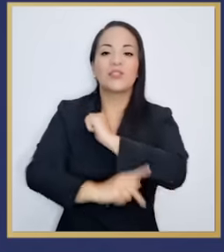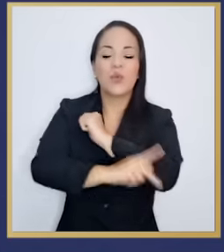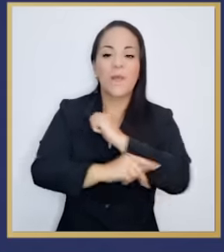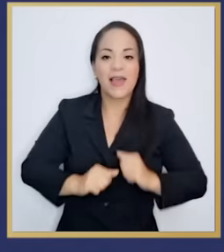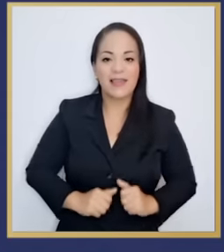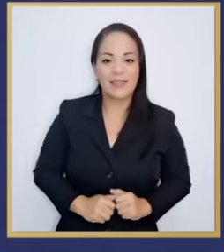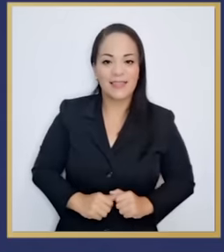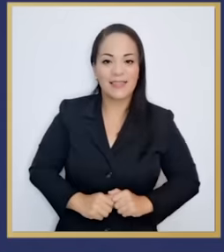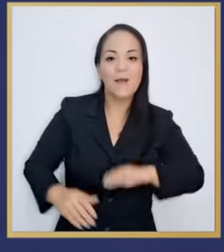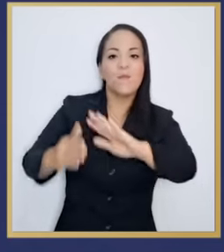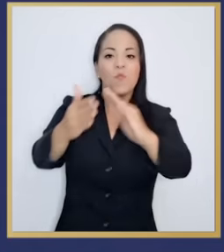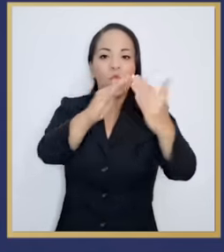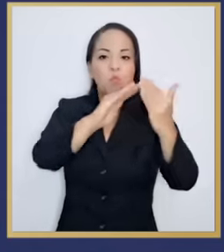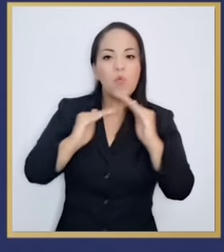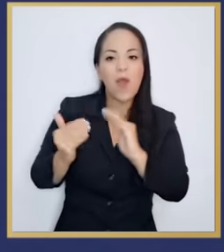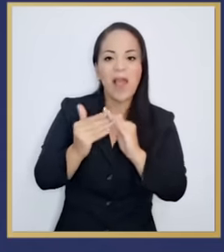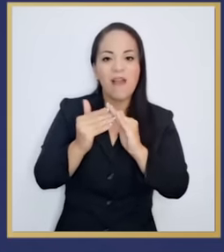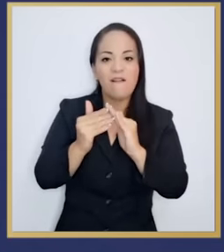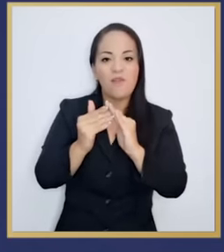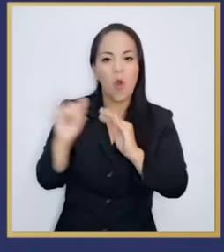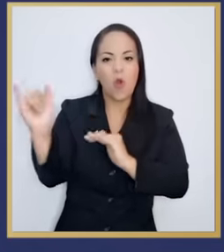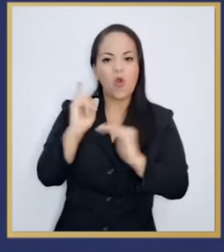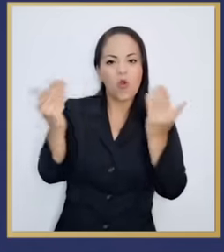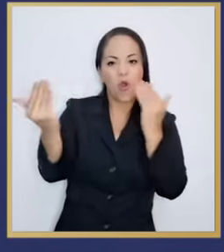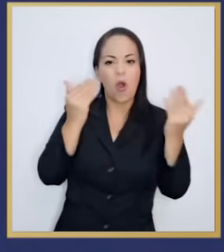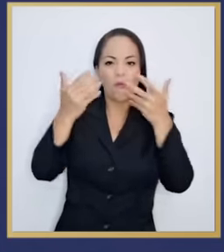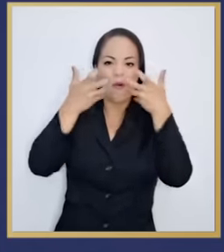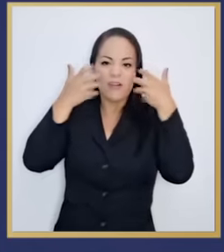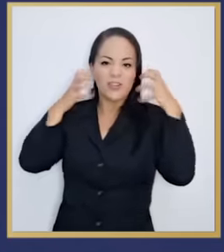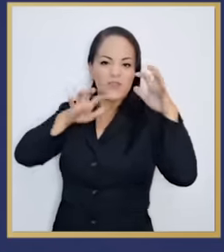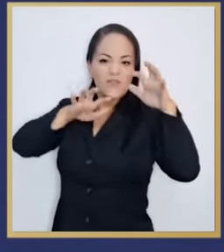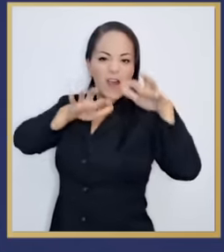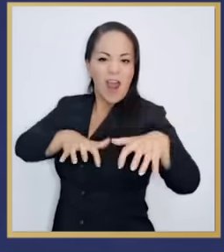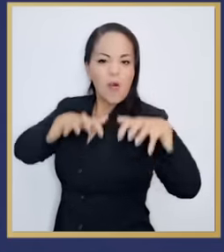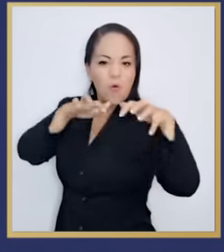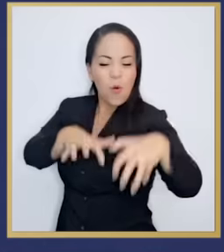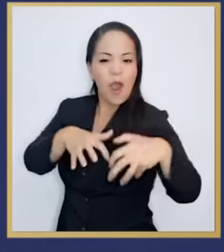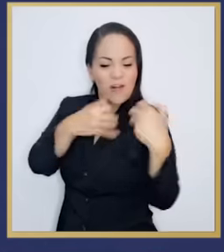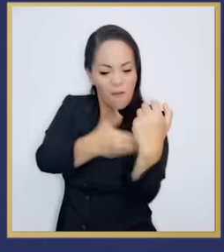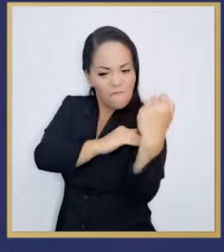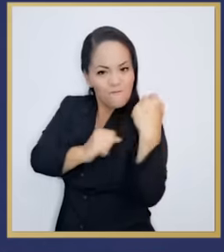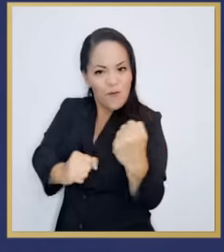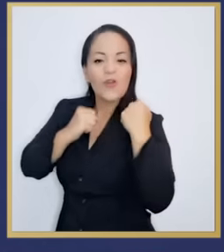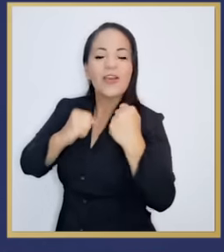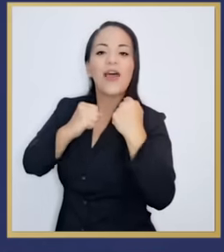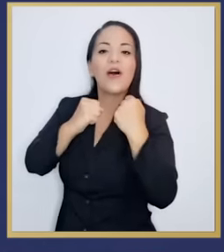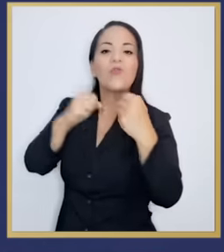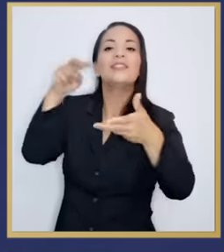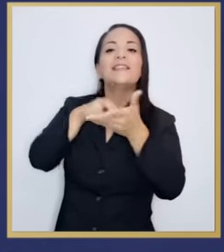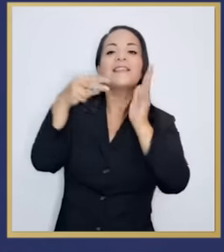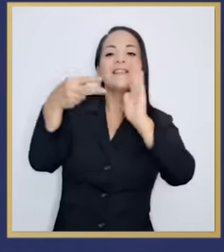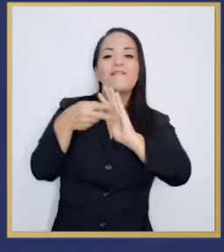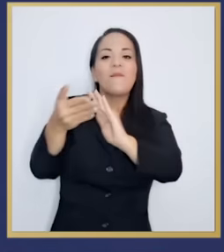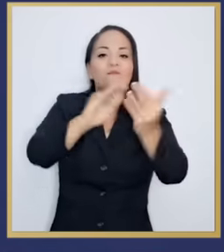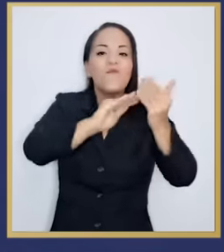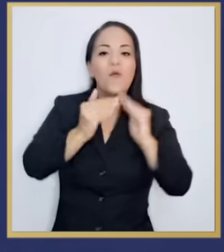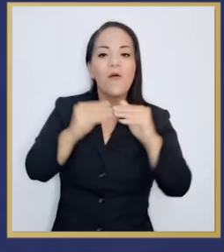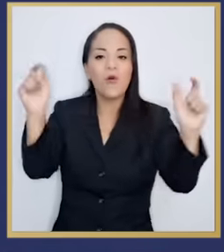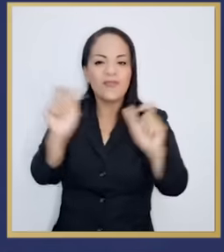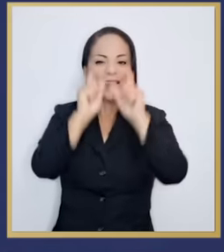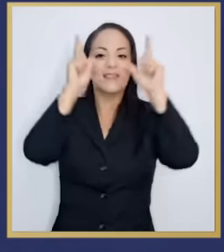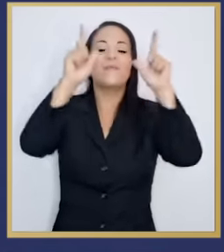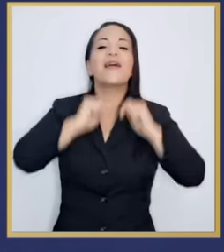un pueblo de jaguar es empoderado, de la gente que despierta y